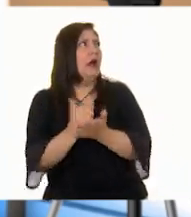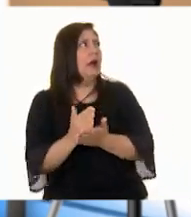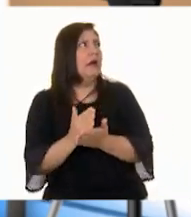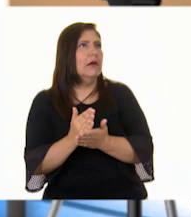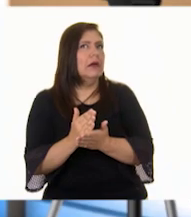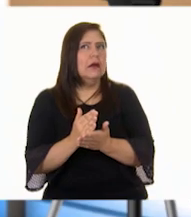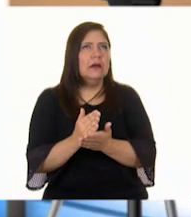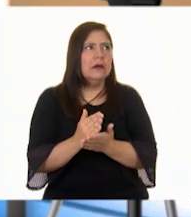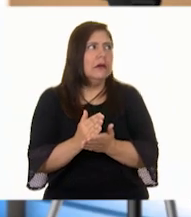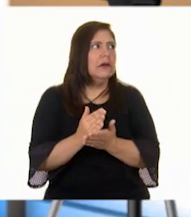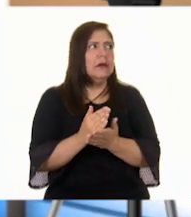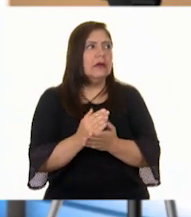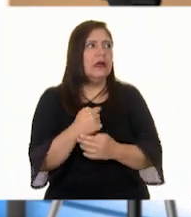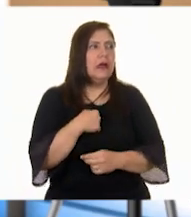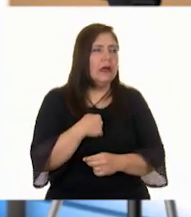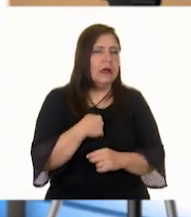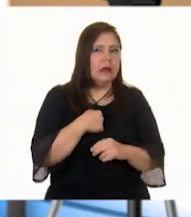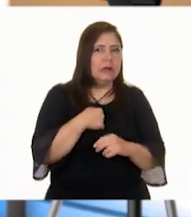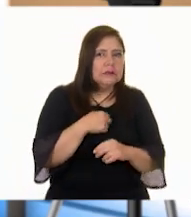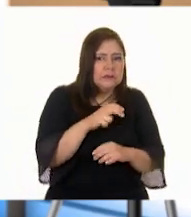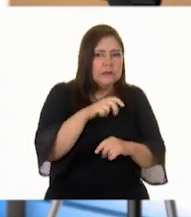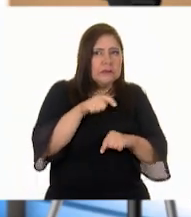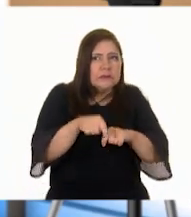Así que salí muy lento.